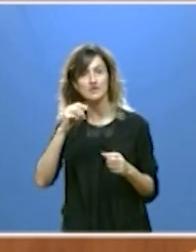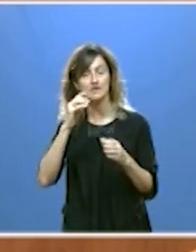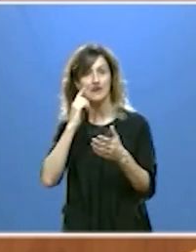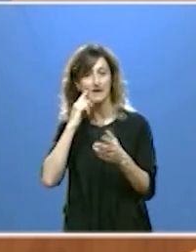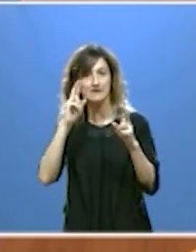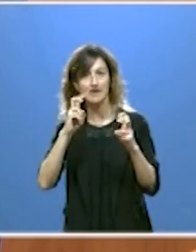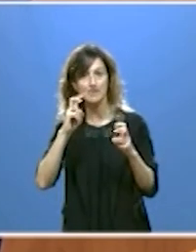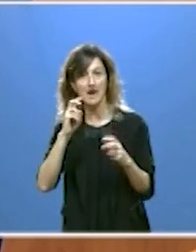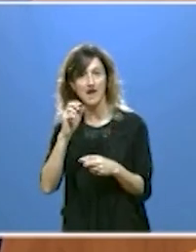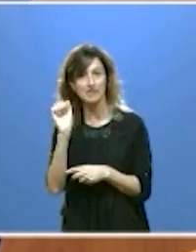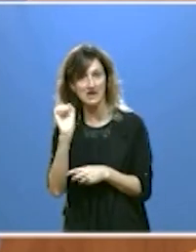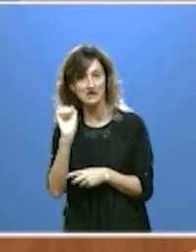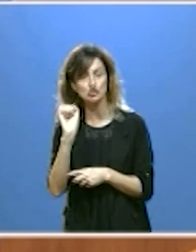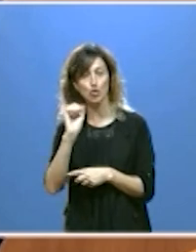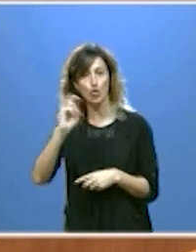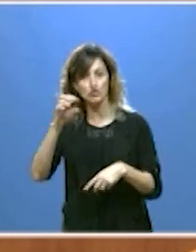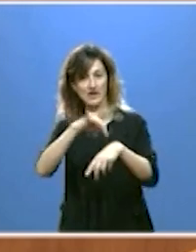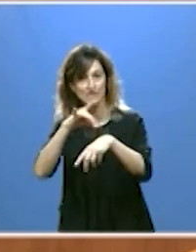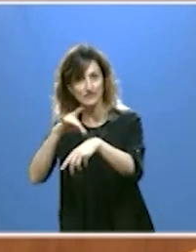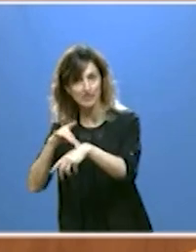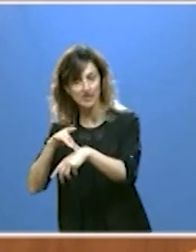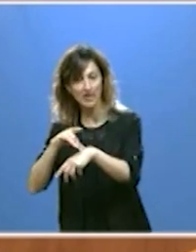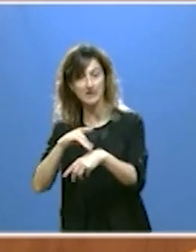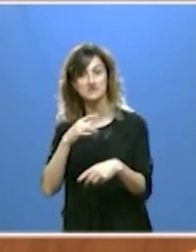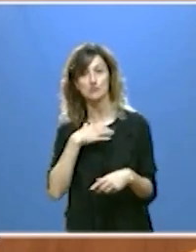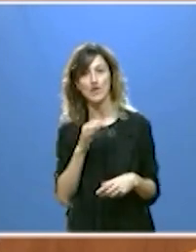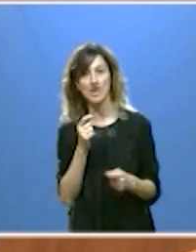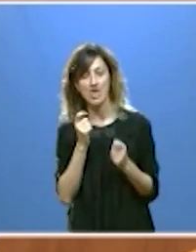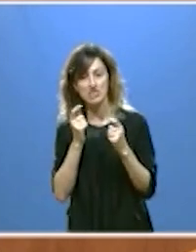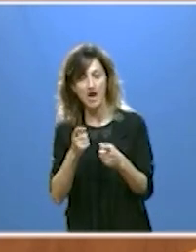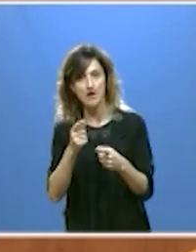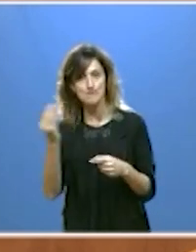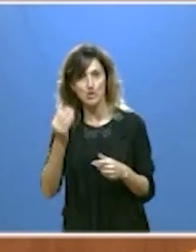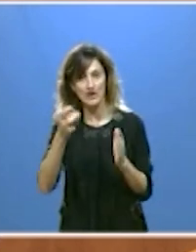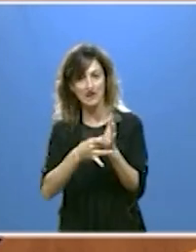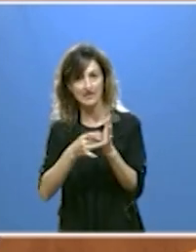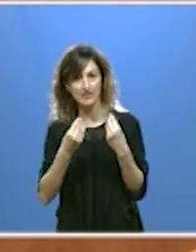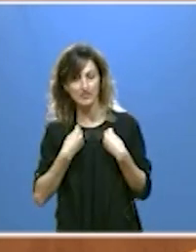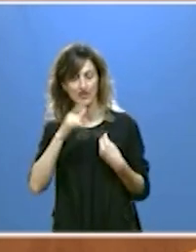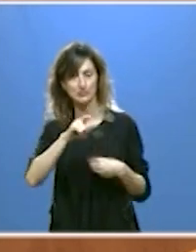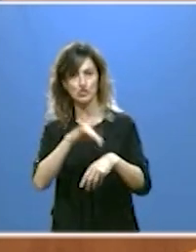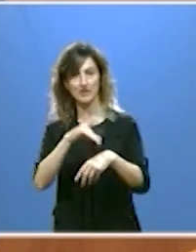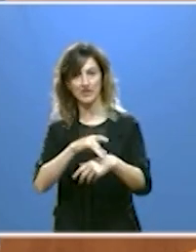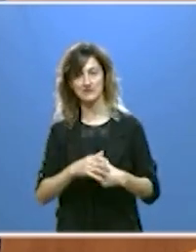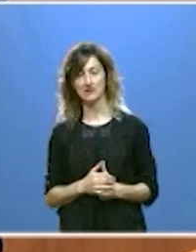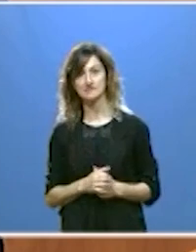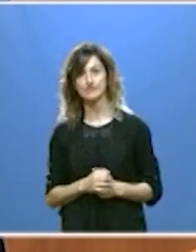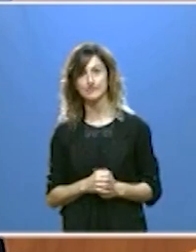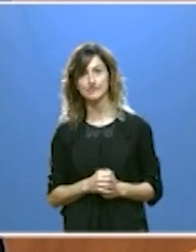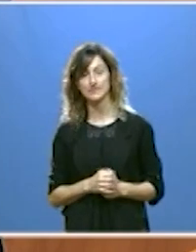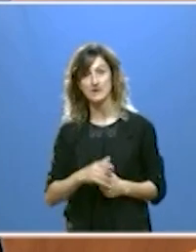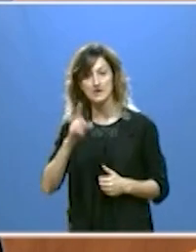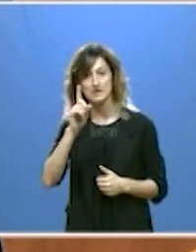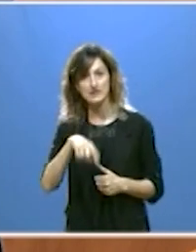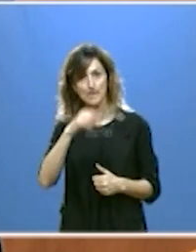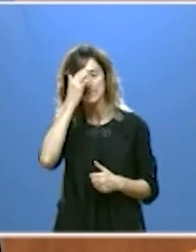del Parkinson y otras patologías que permitirá mejorar la calidad de vida de los pacientes y la extensión